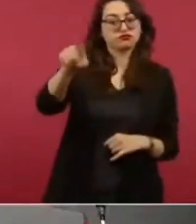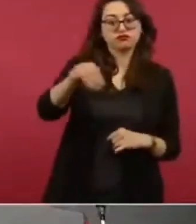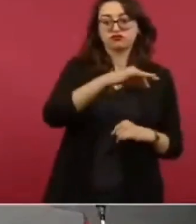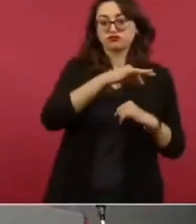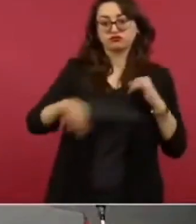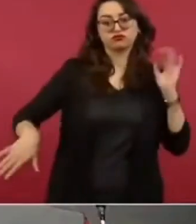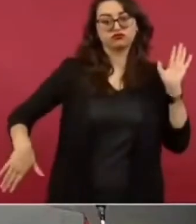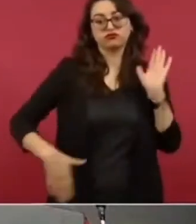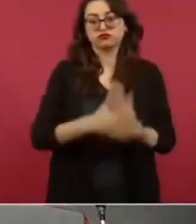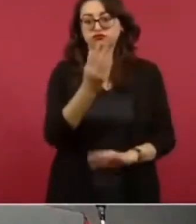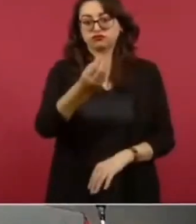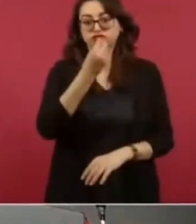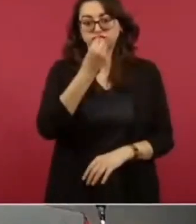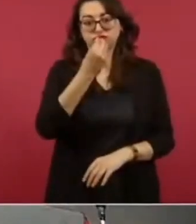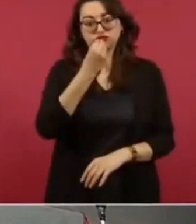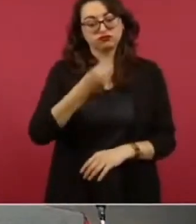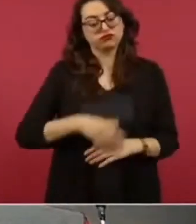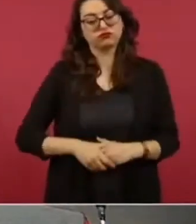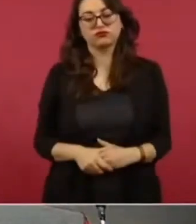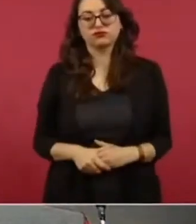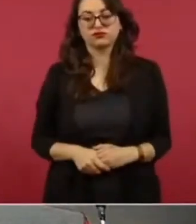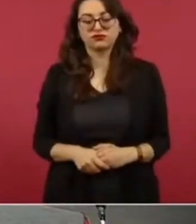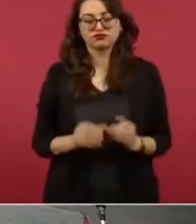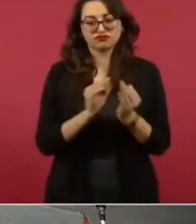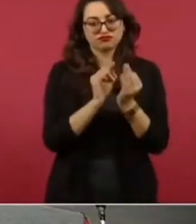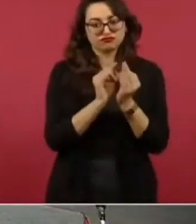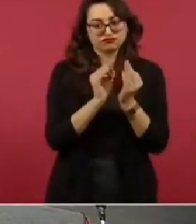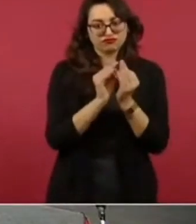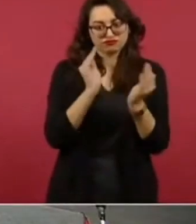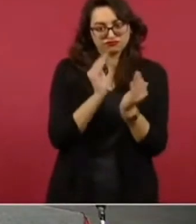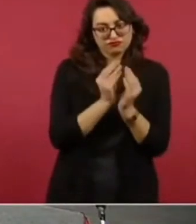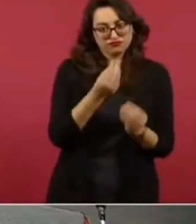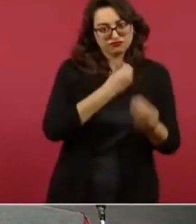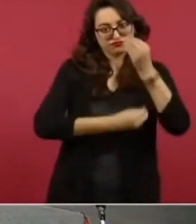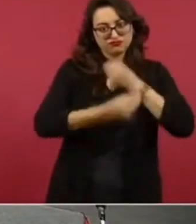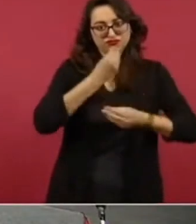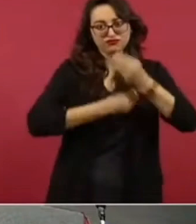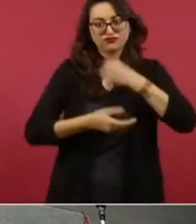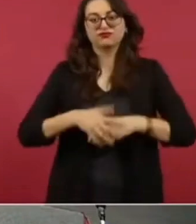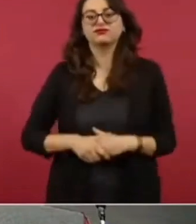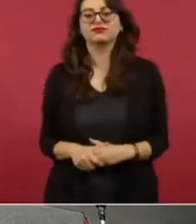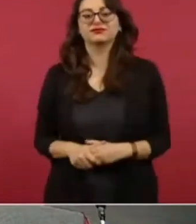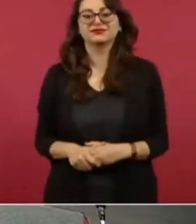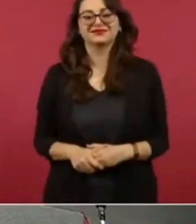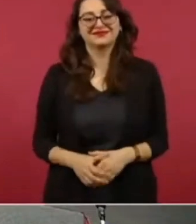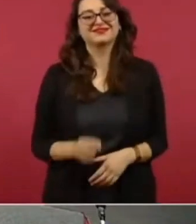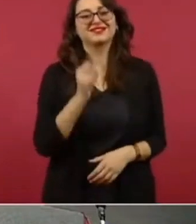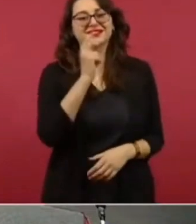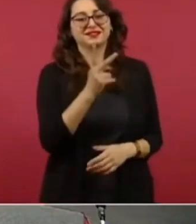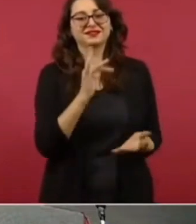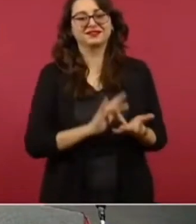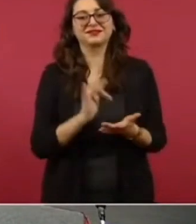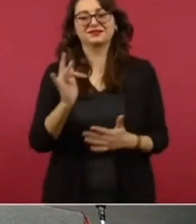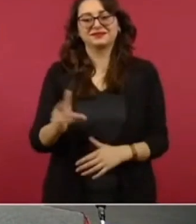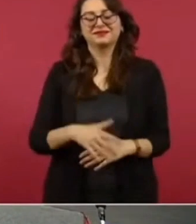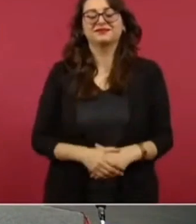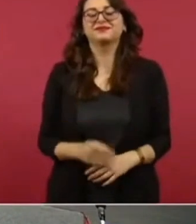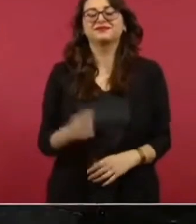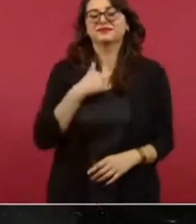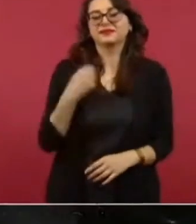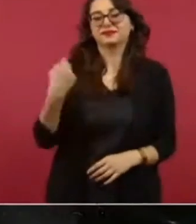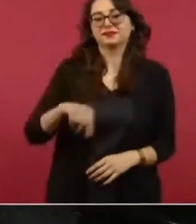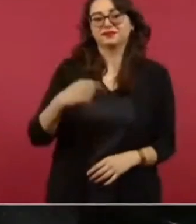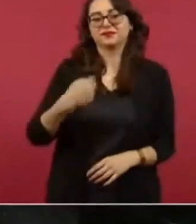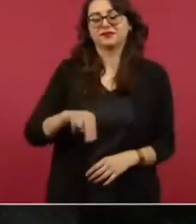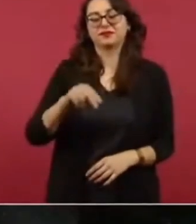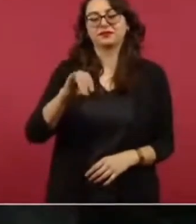Vamos a desayunar chanchamitos. Ok. Gracias, secretario. Muy buenos días. Miguel Arzate, del Sistema Público de